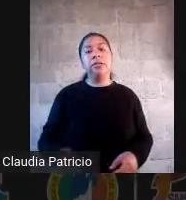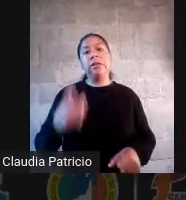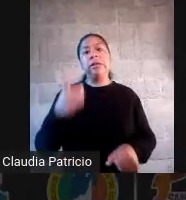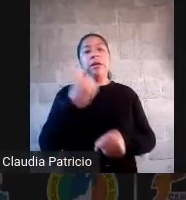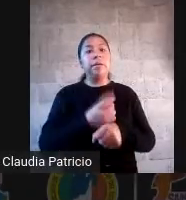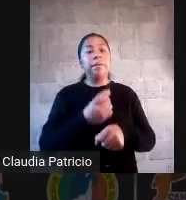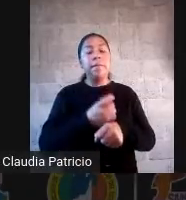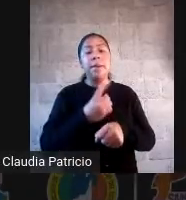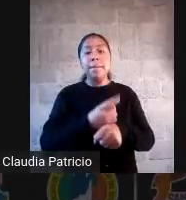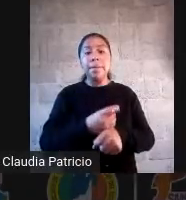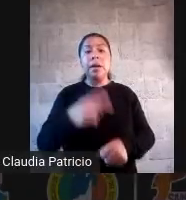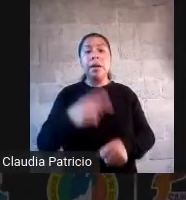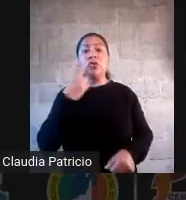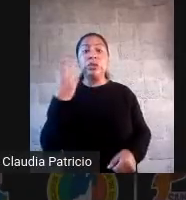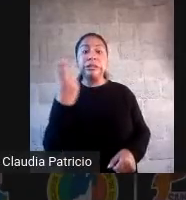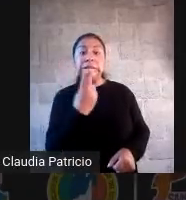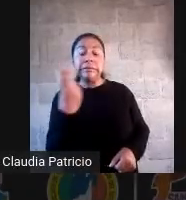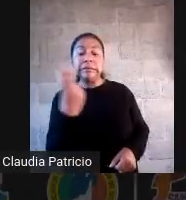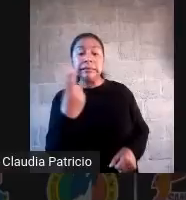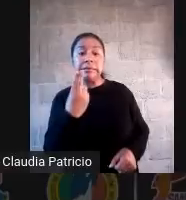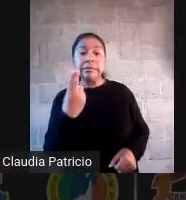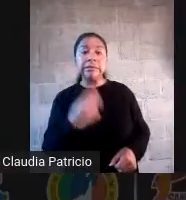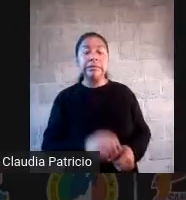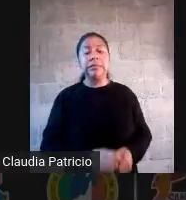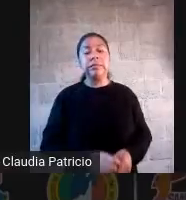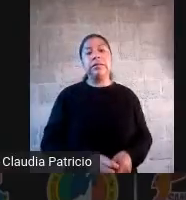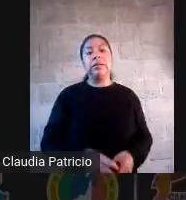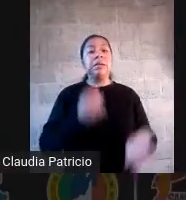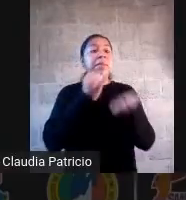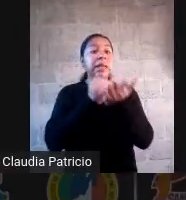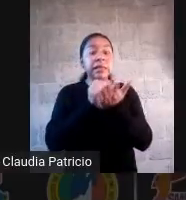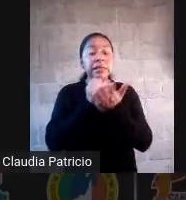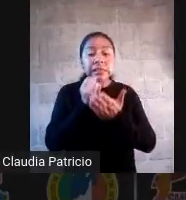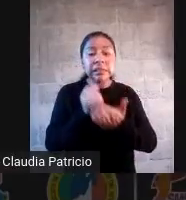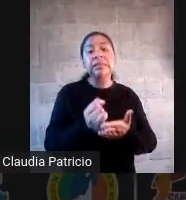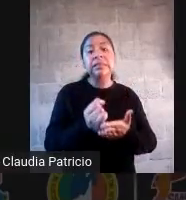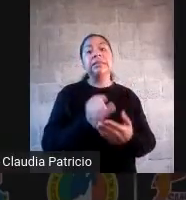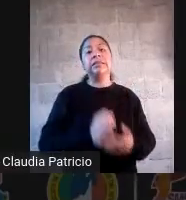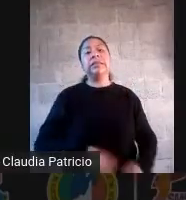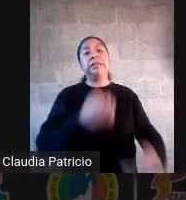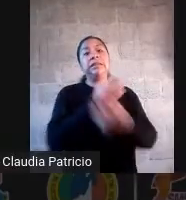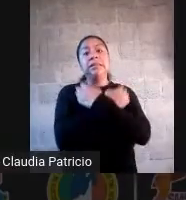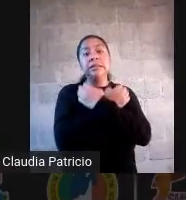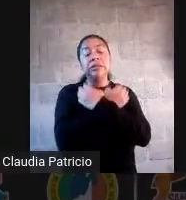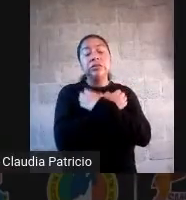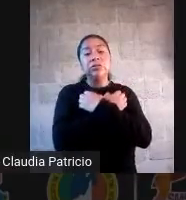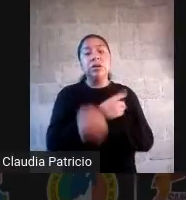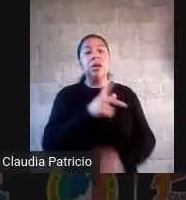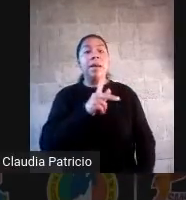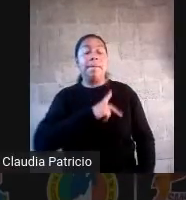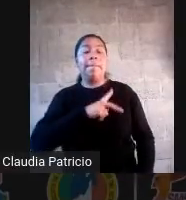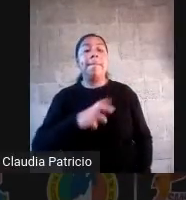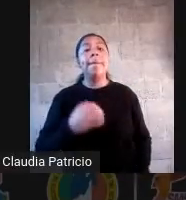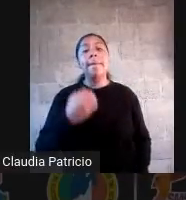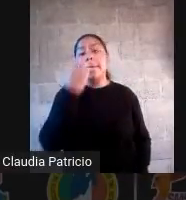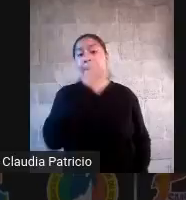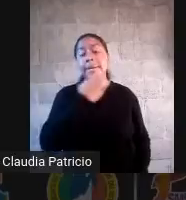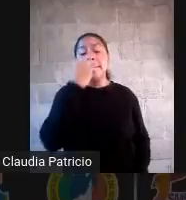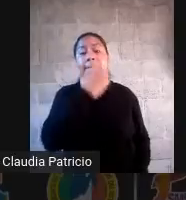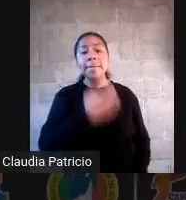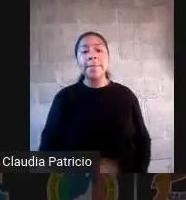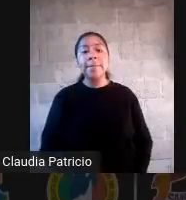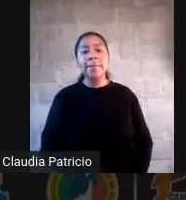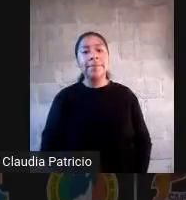las decisiones formativas, para las decisiones educativas de mi escuela. ¿Sí? El